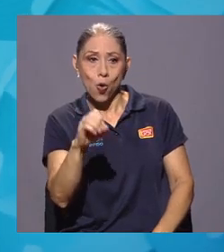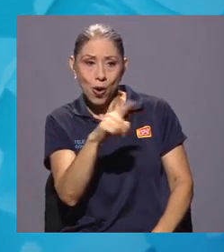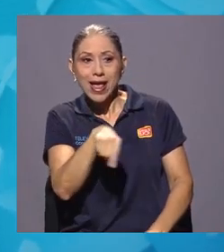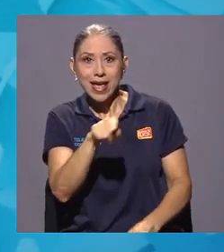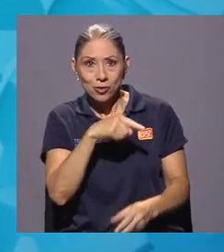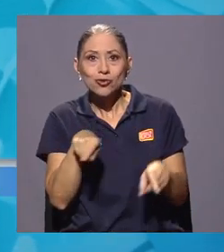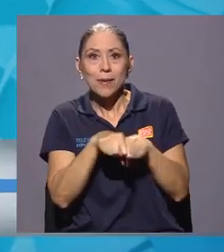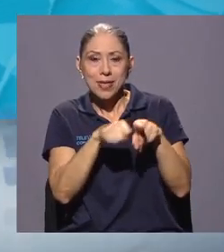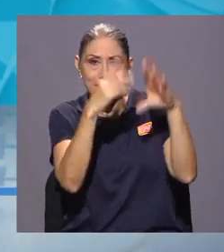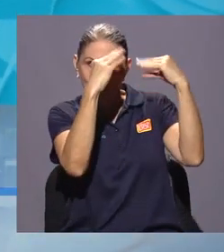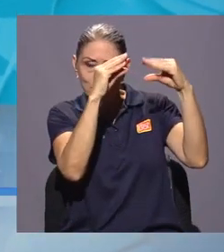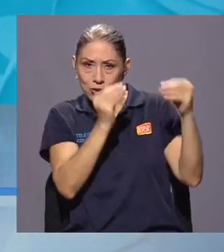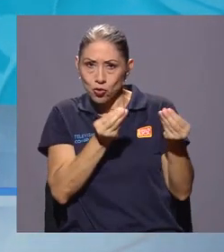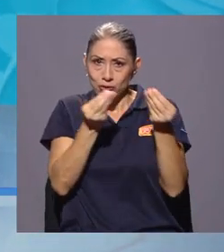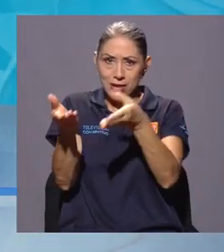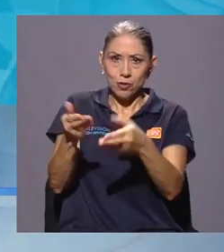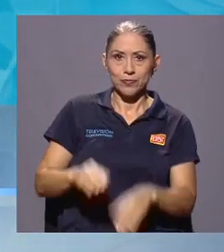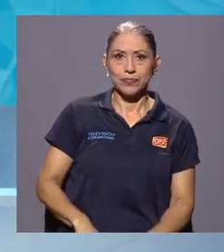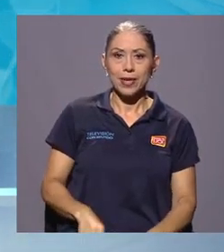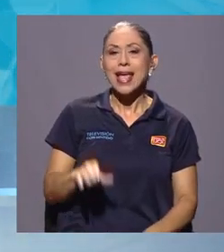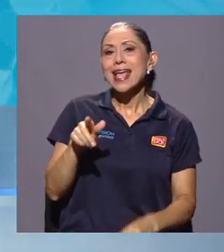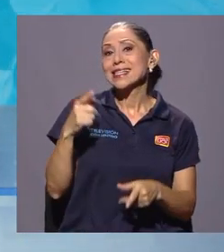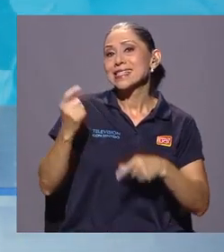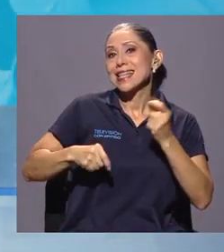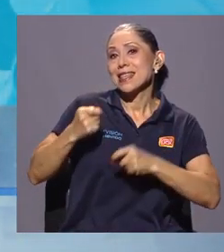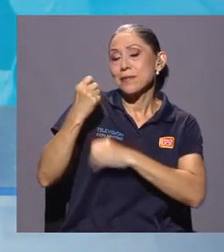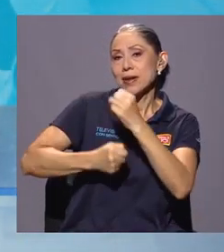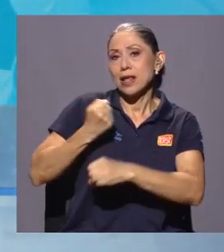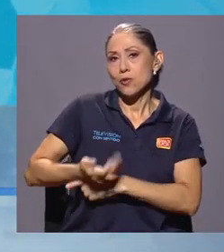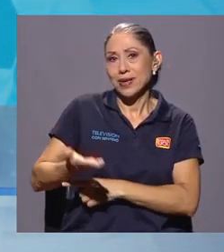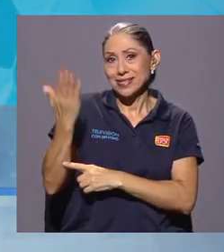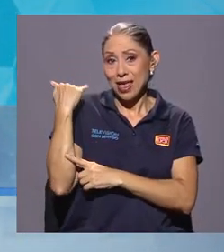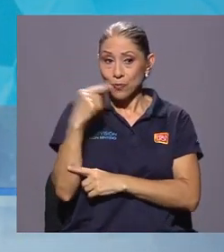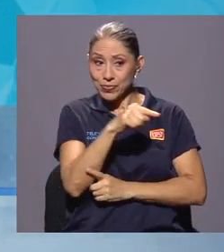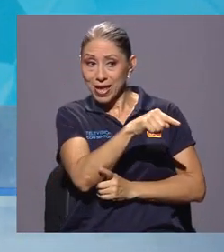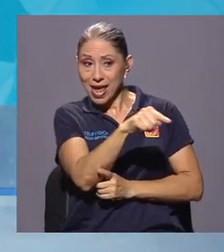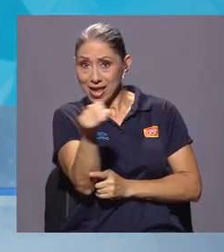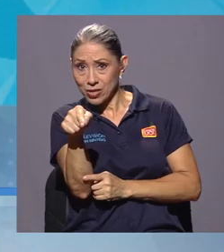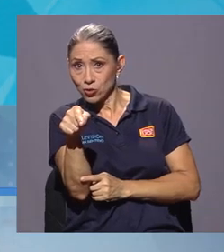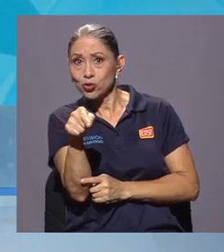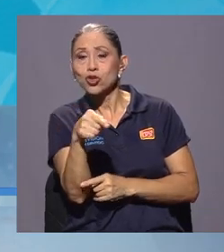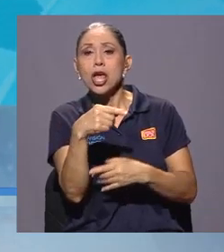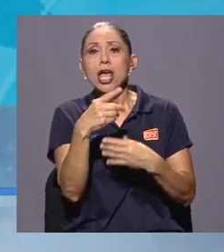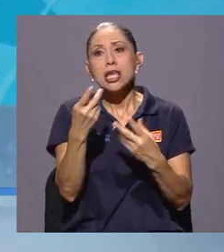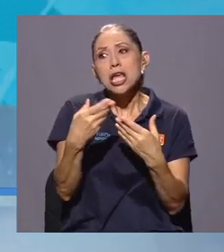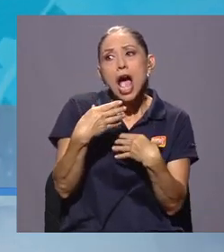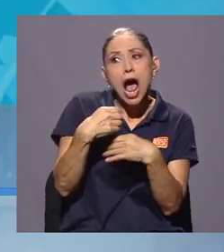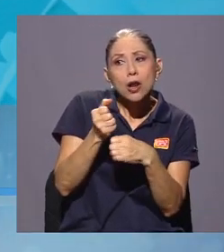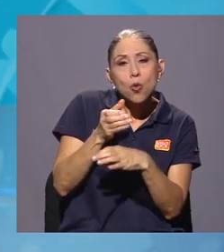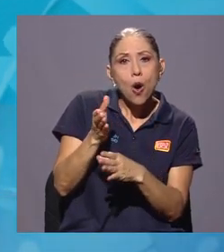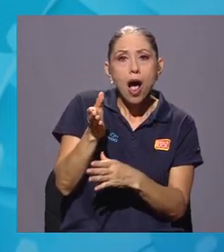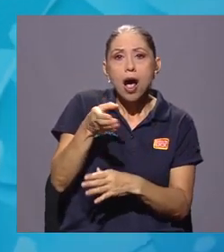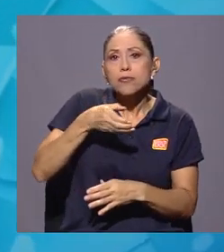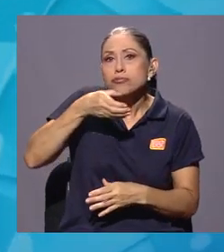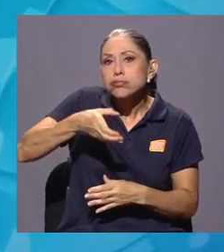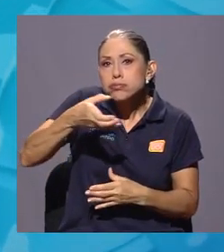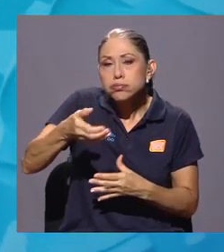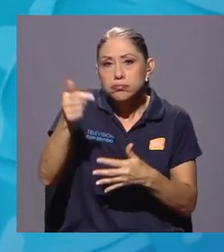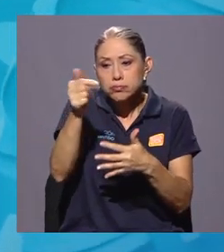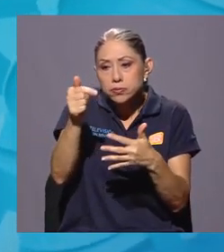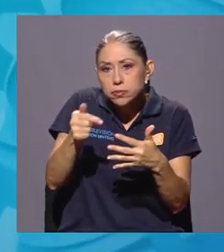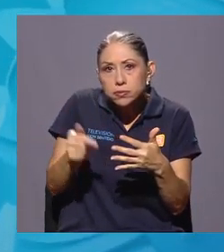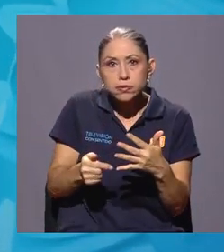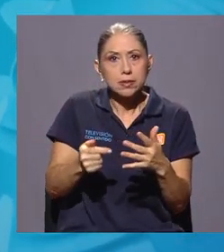septiembre del año pasado, ellos hicieron algunas observaciones sobre la funcionalidad, sobre la interfase de la aplicación y otros